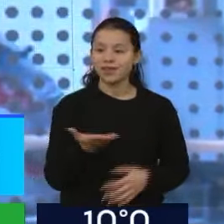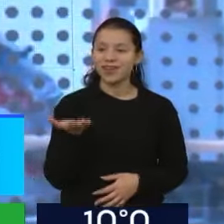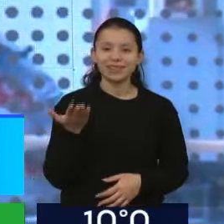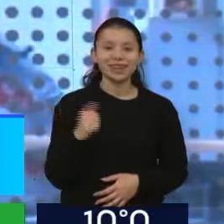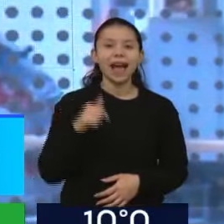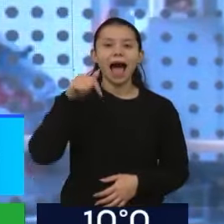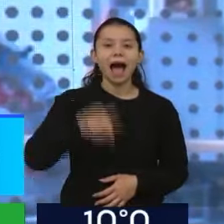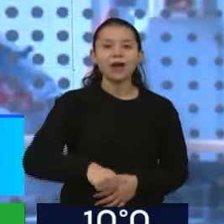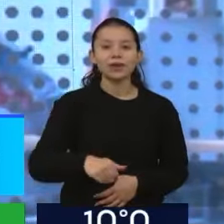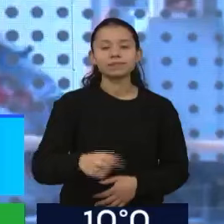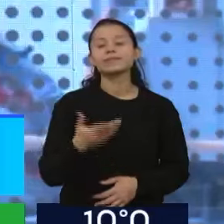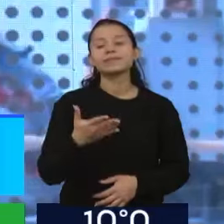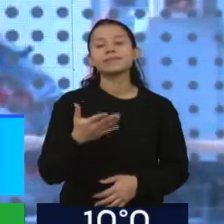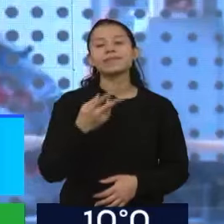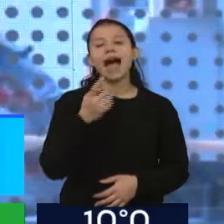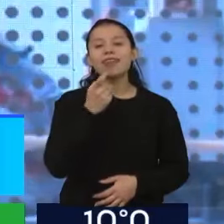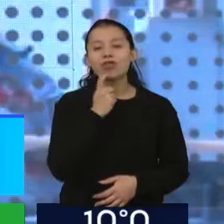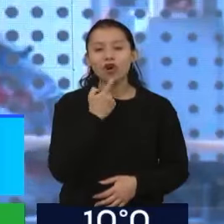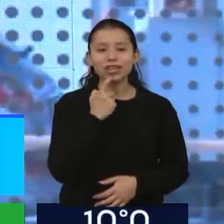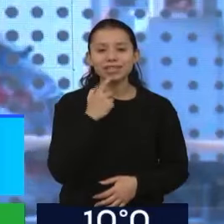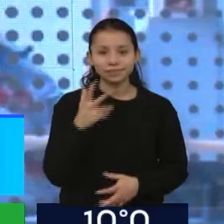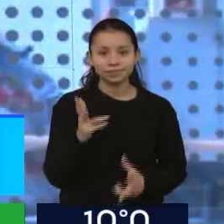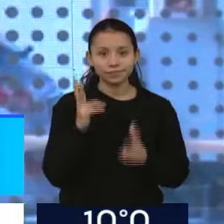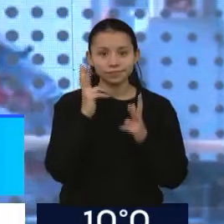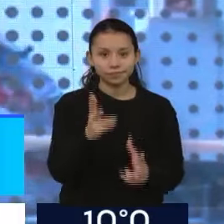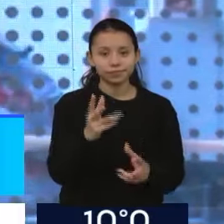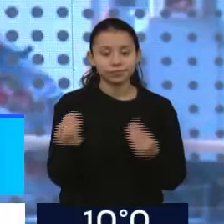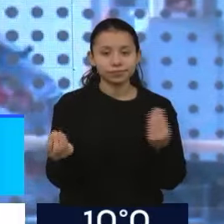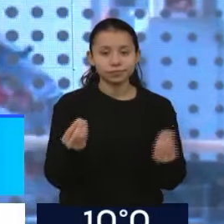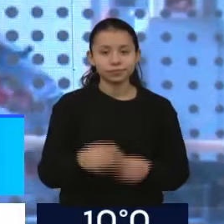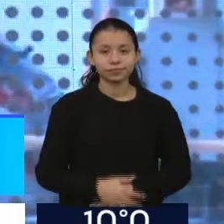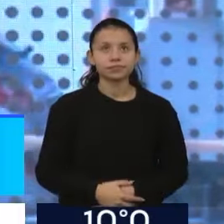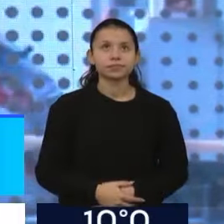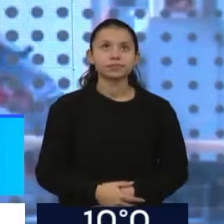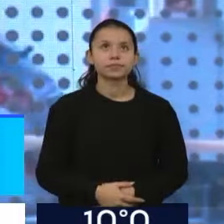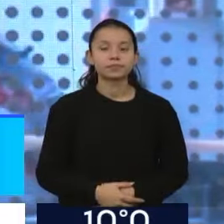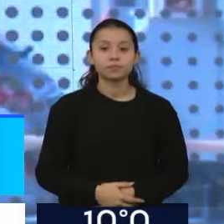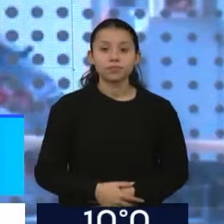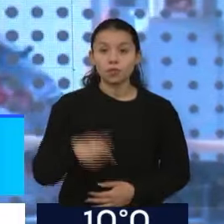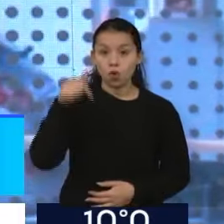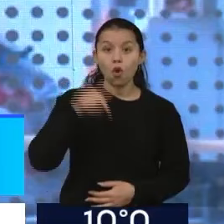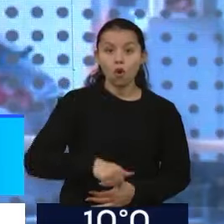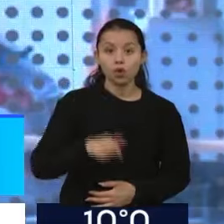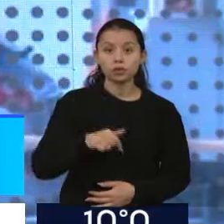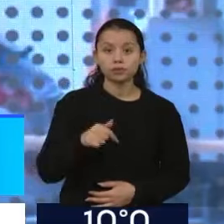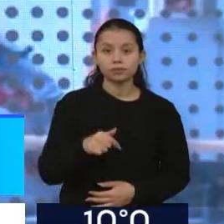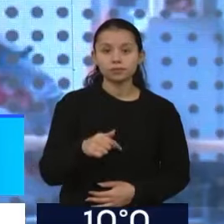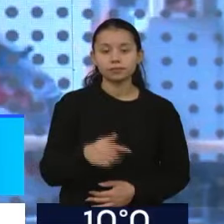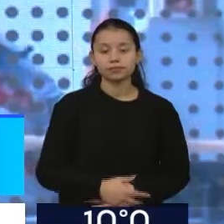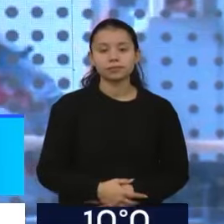al secretario de Estado, Manuel Adorni, que finalmente confirmó que en el día de hoy ya debería estar